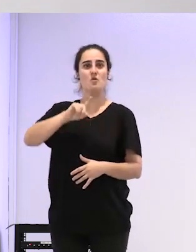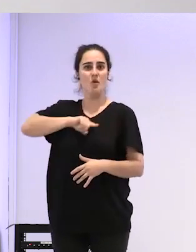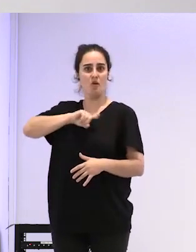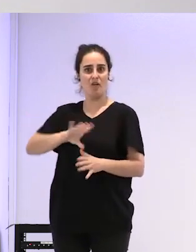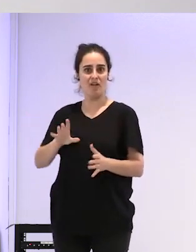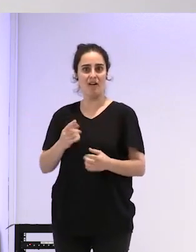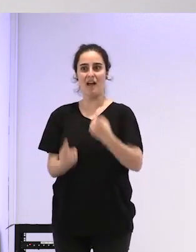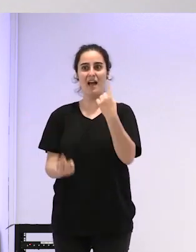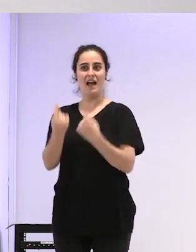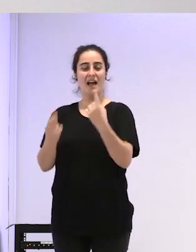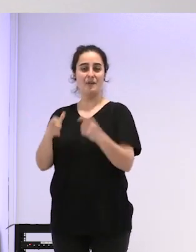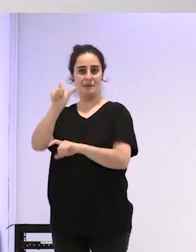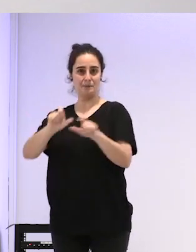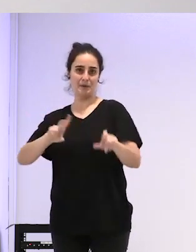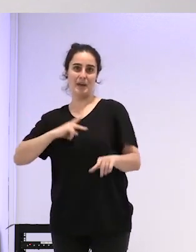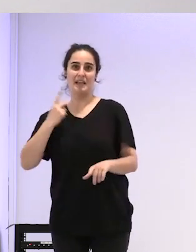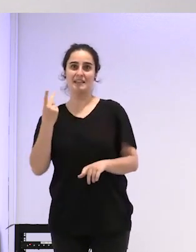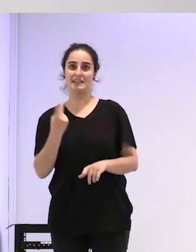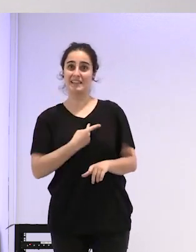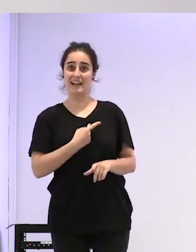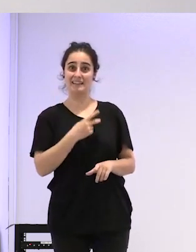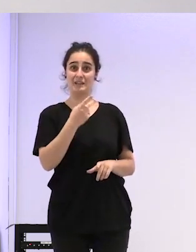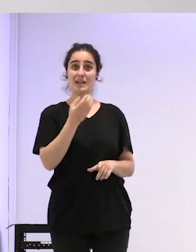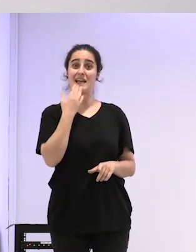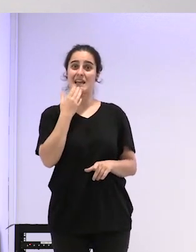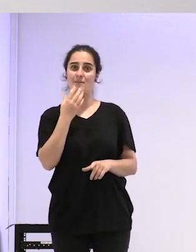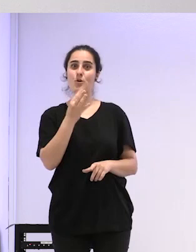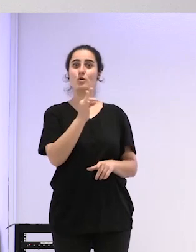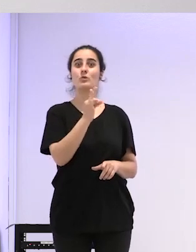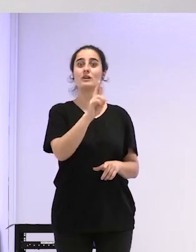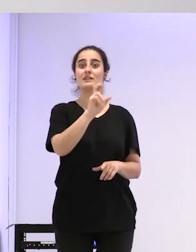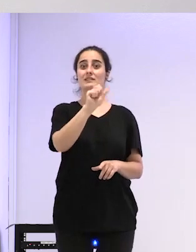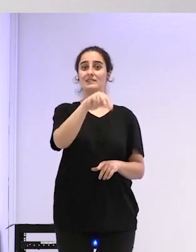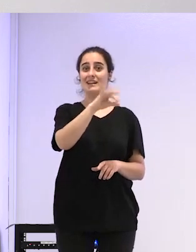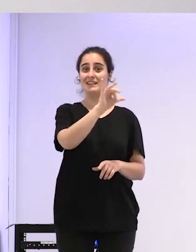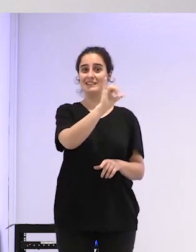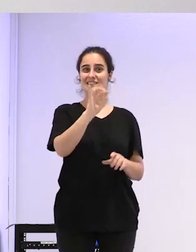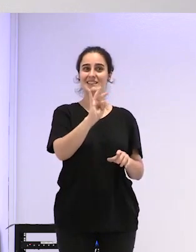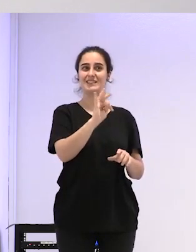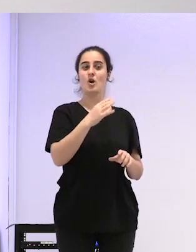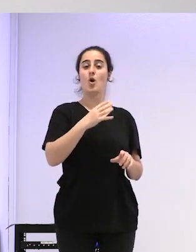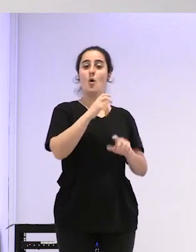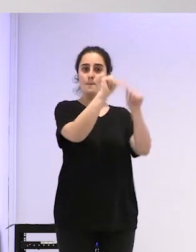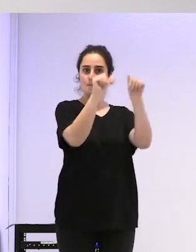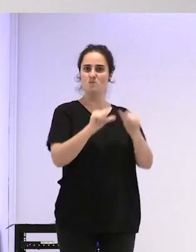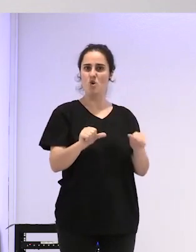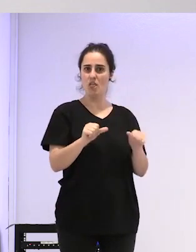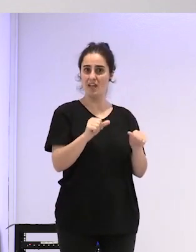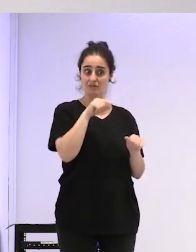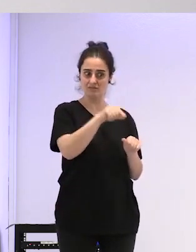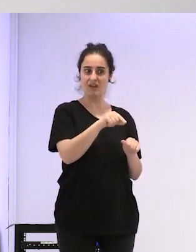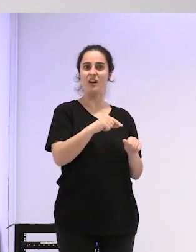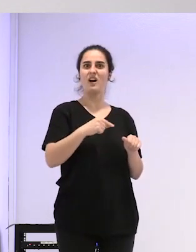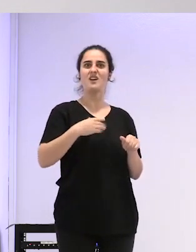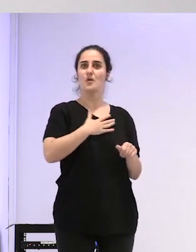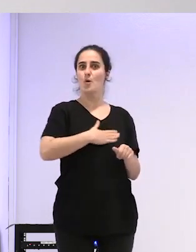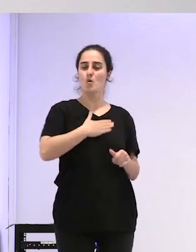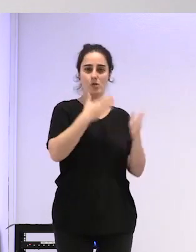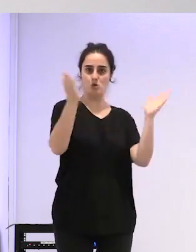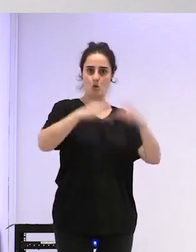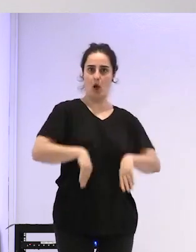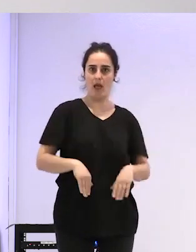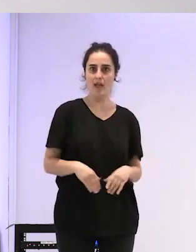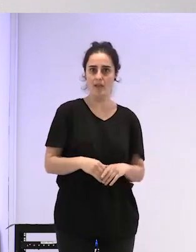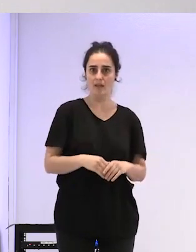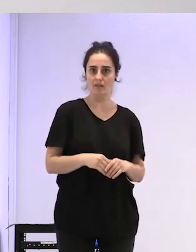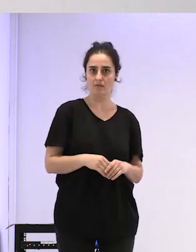se sienten cómodes en el modelo trans porque vienen al trans y yo supongo que me digas si soy o no soy trans y